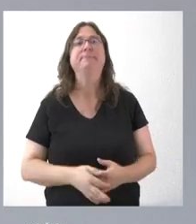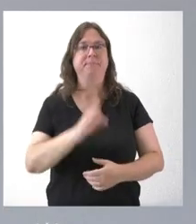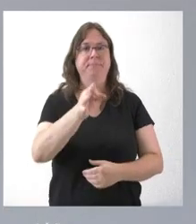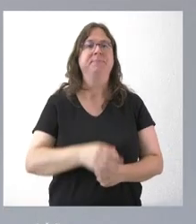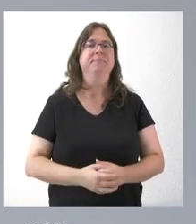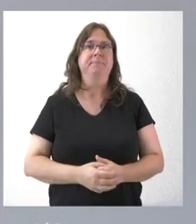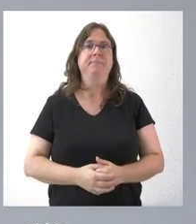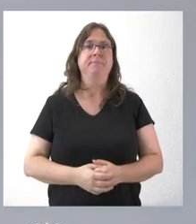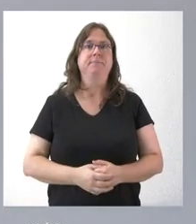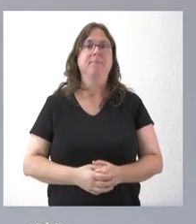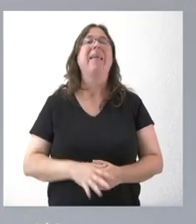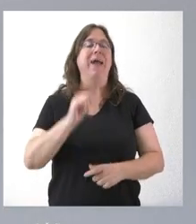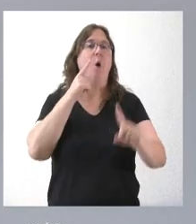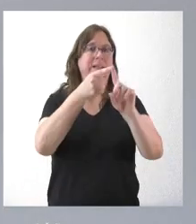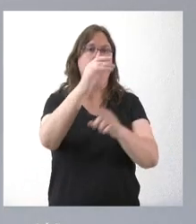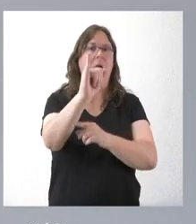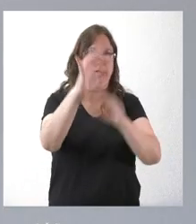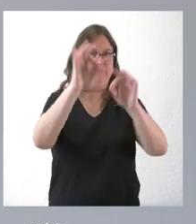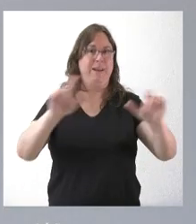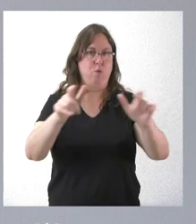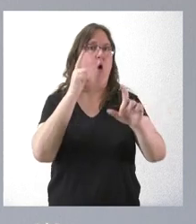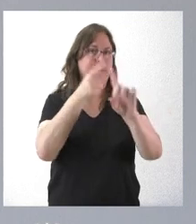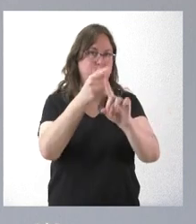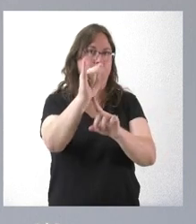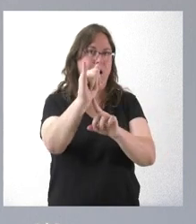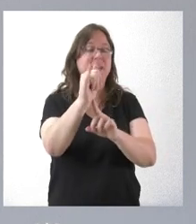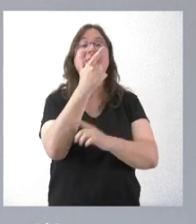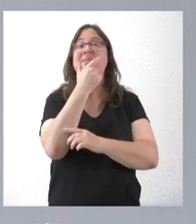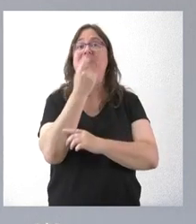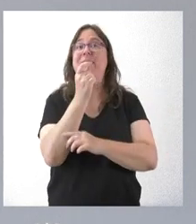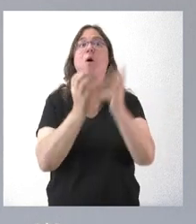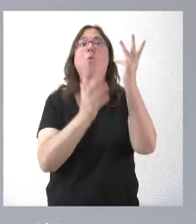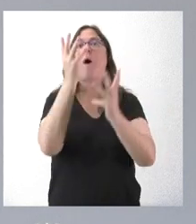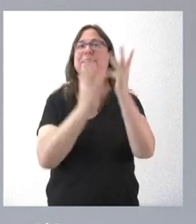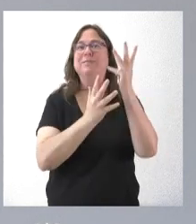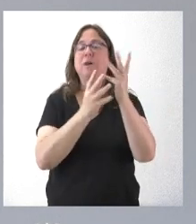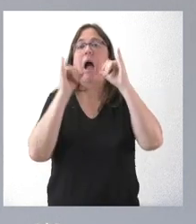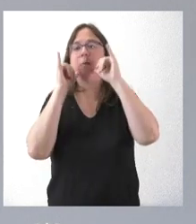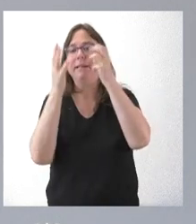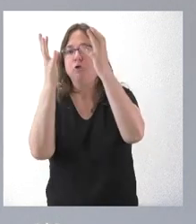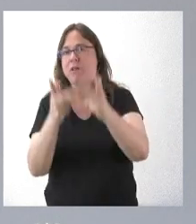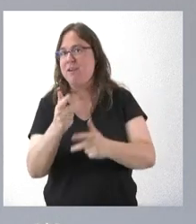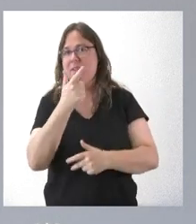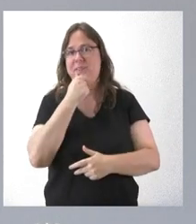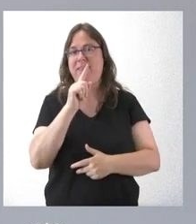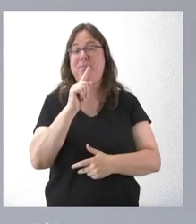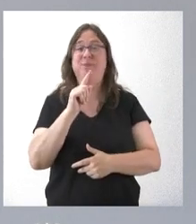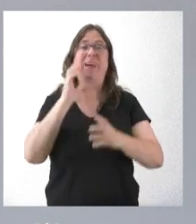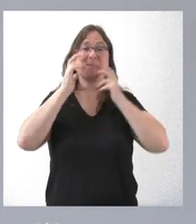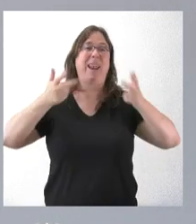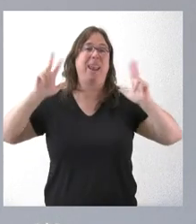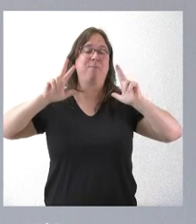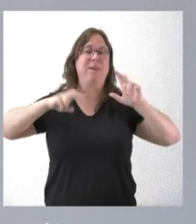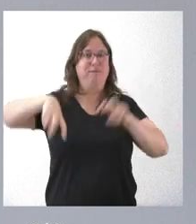hay objetivos de reducción. No es fácil cuantificar la población de jabalís. Ya saben que la fauna silvestre tiene mucha